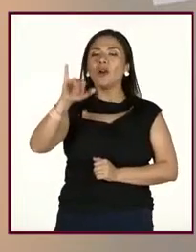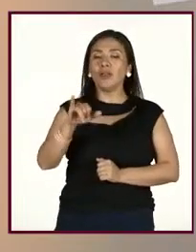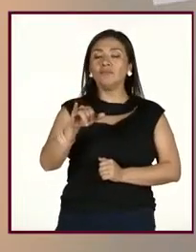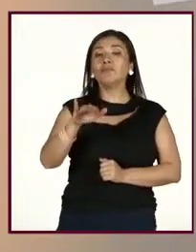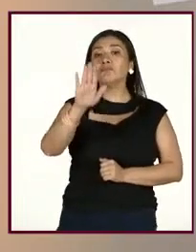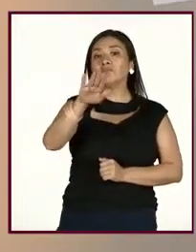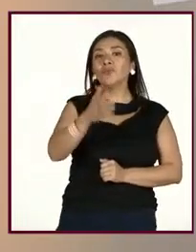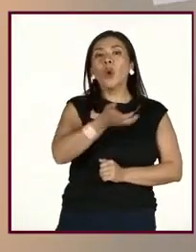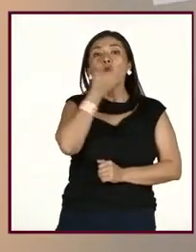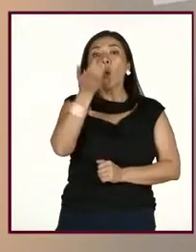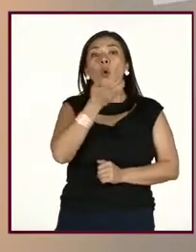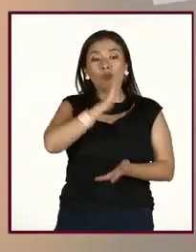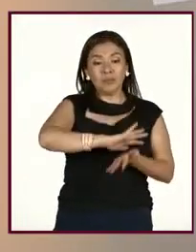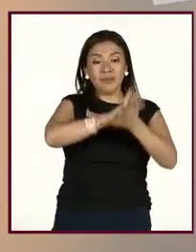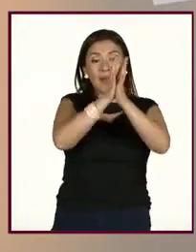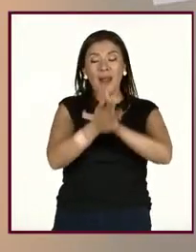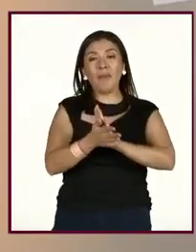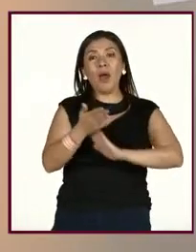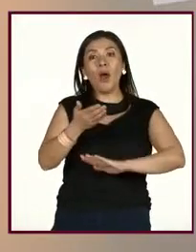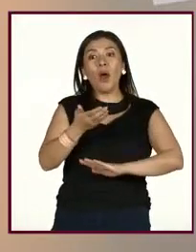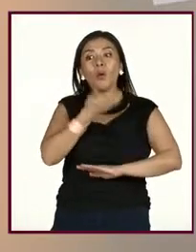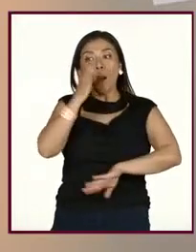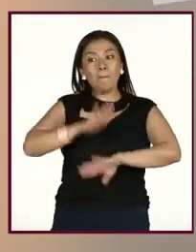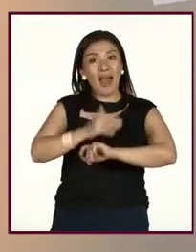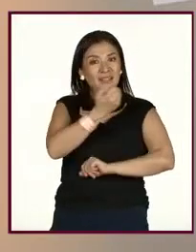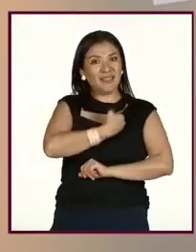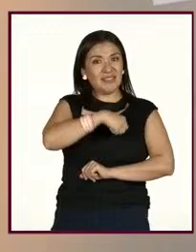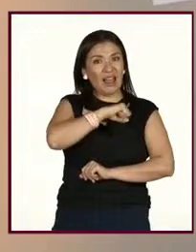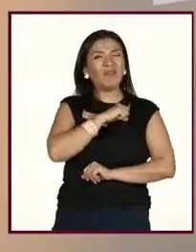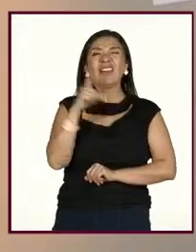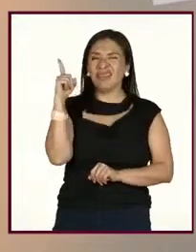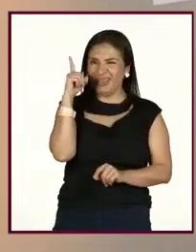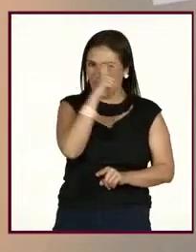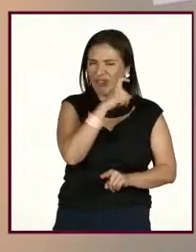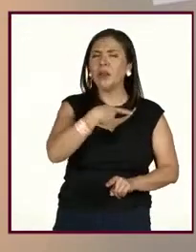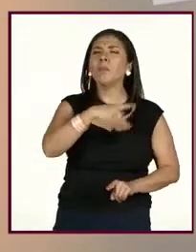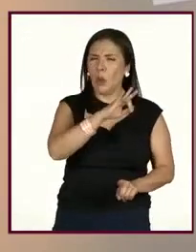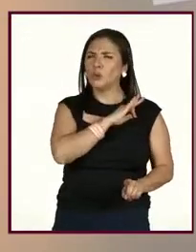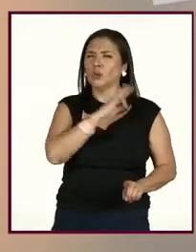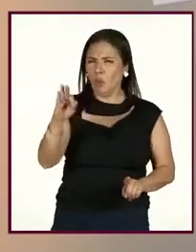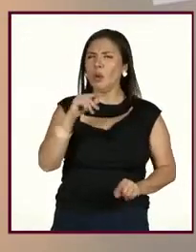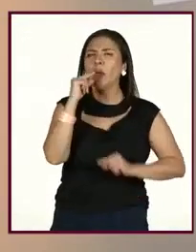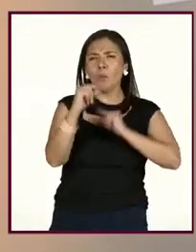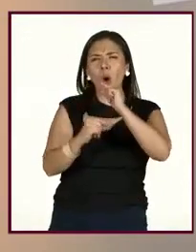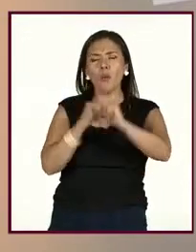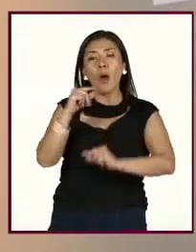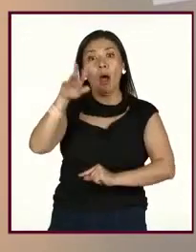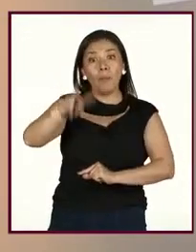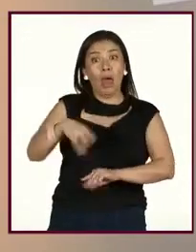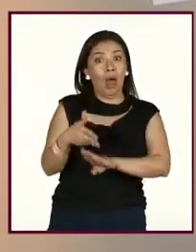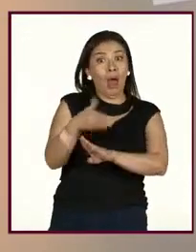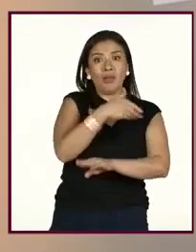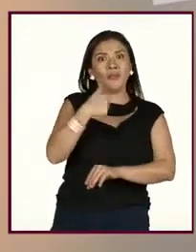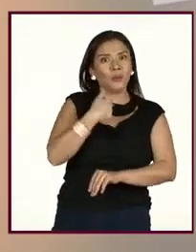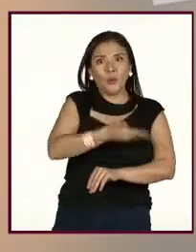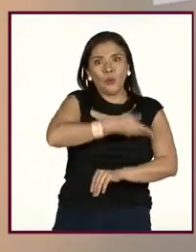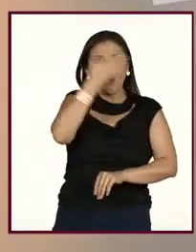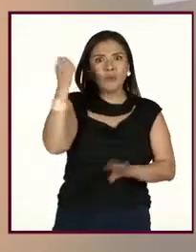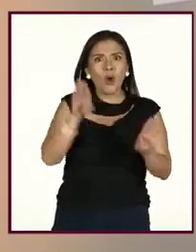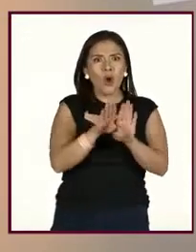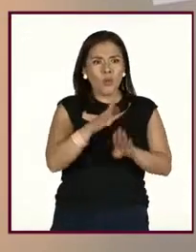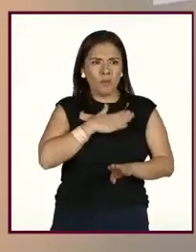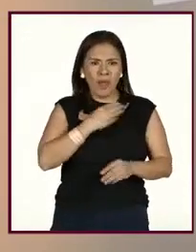cambiar hábitos saludables, pero sí se puede, poco a poco, ya yo no tenía ni idea que mis hábitos no eran